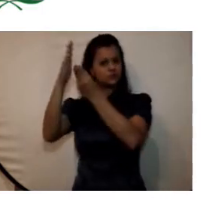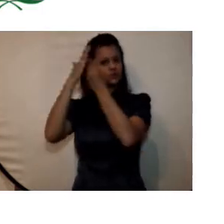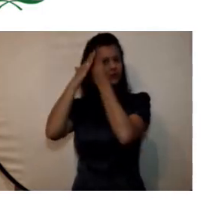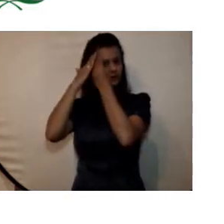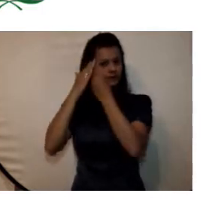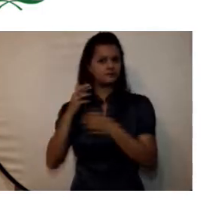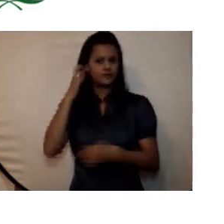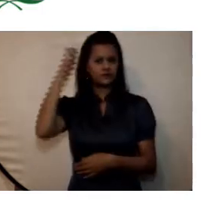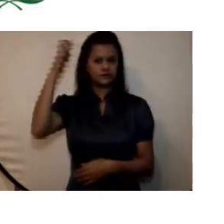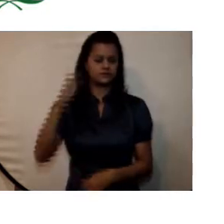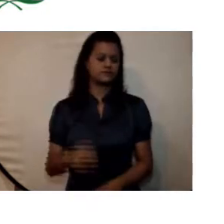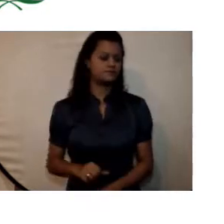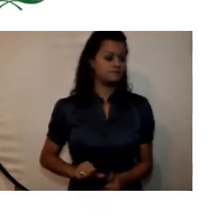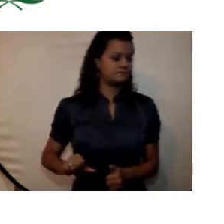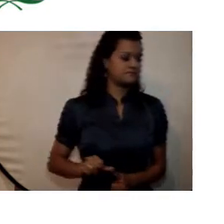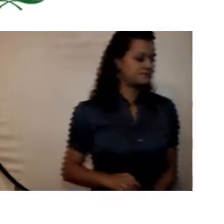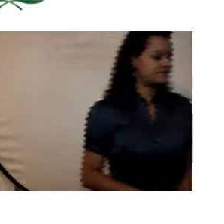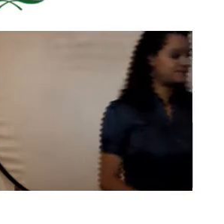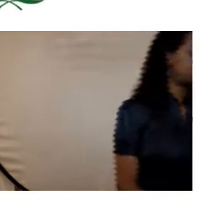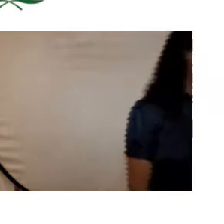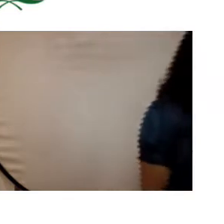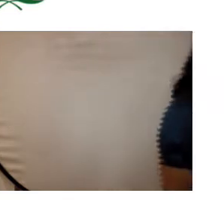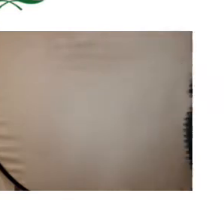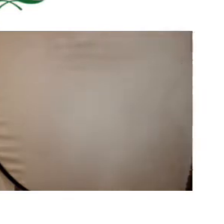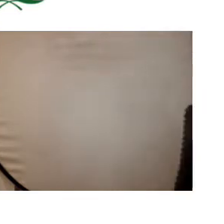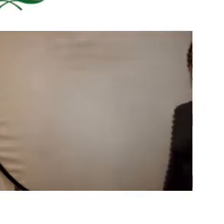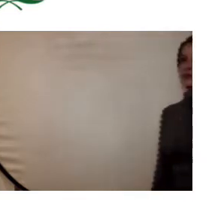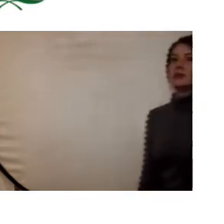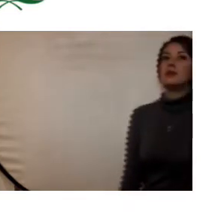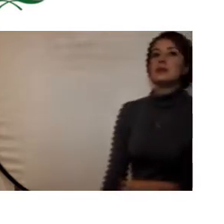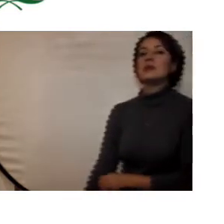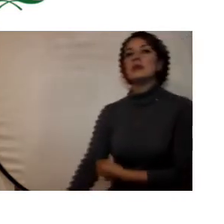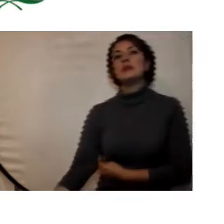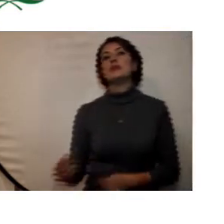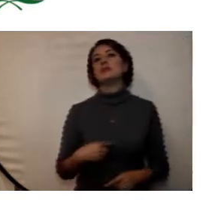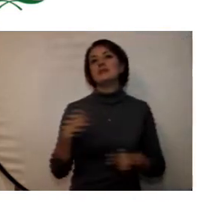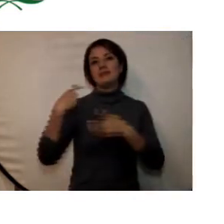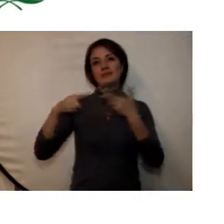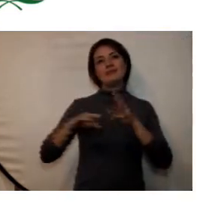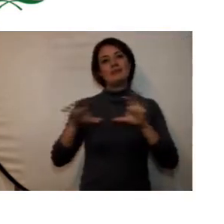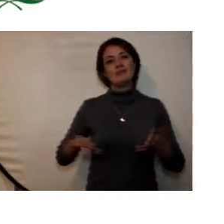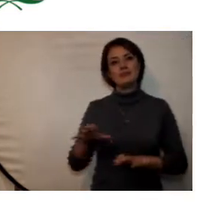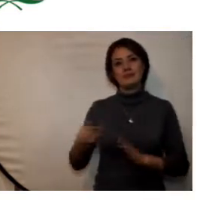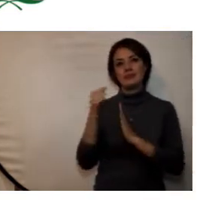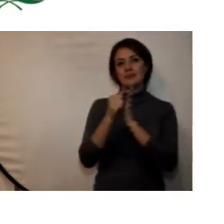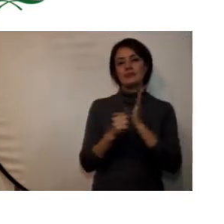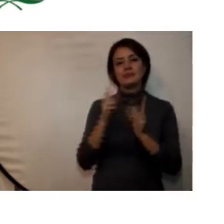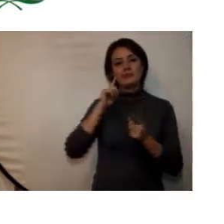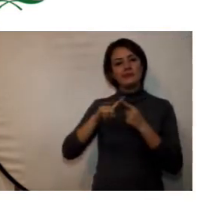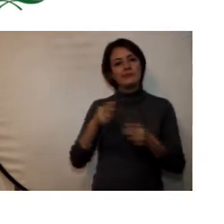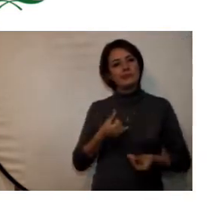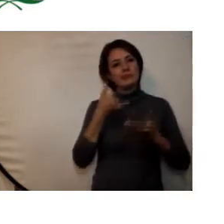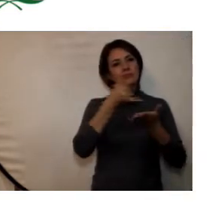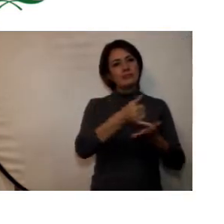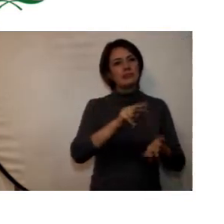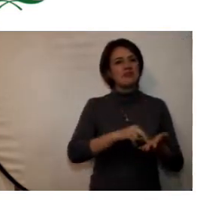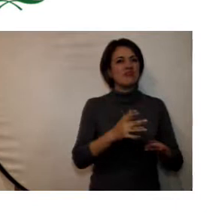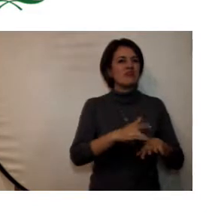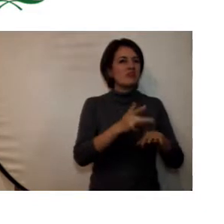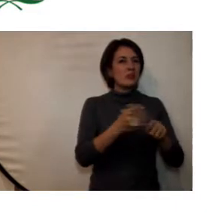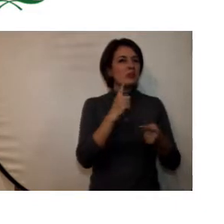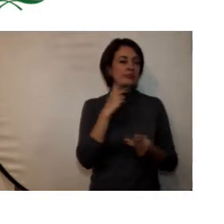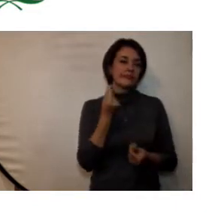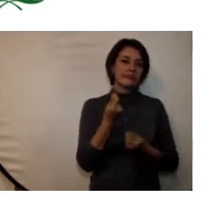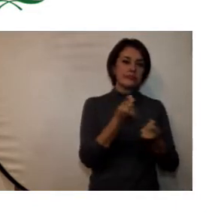en el año 2016 la universidad dio continuidad a los diferentes programas mediante los cuales se otorgan incentivos económicos a los estudiantes